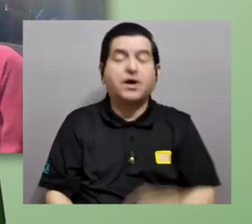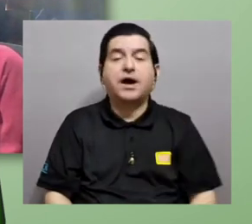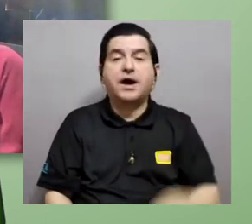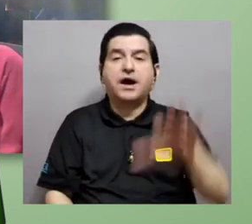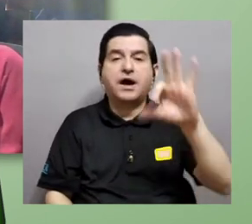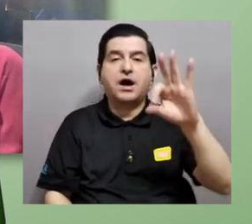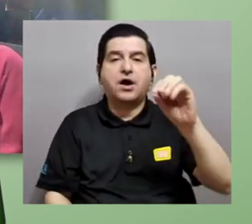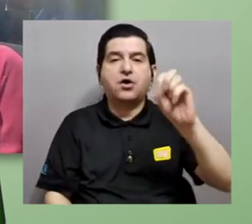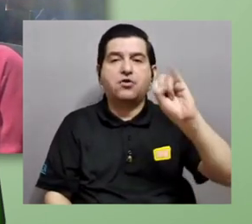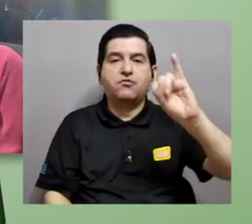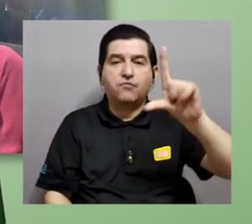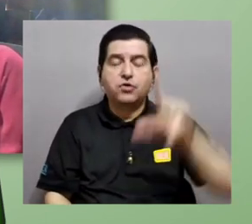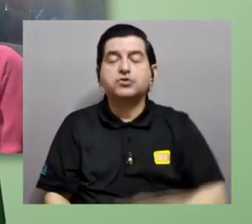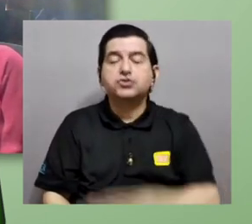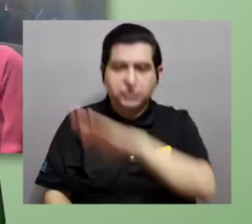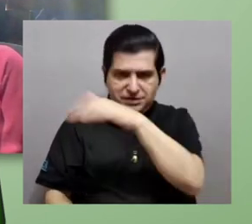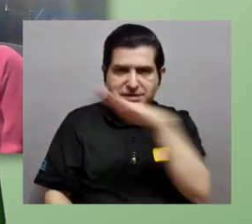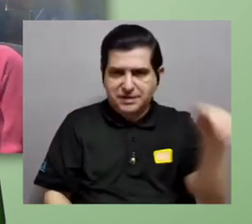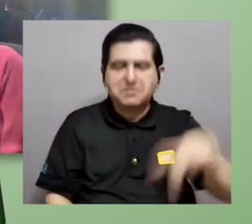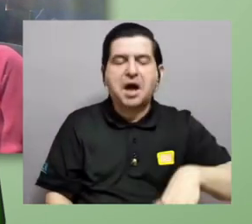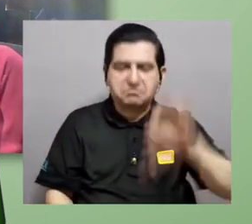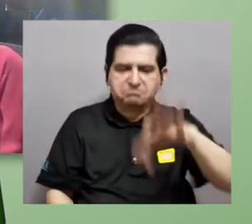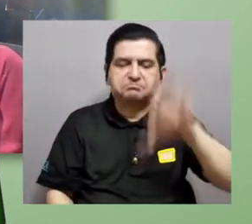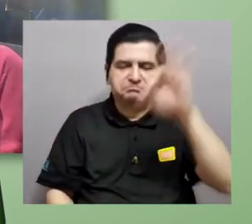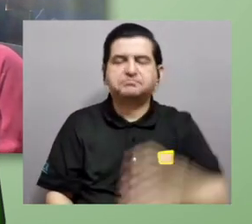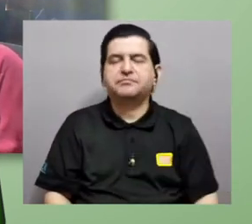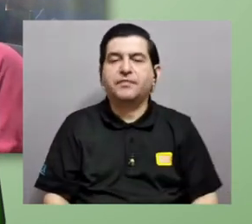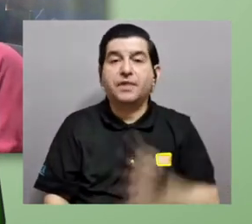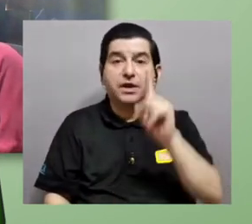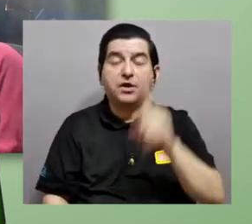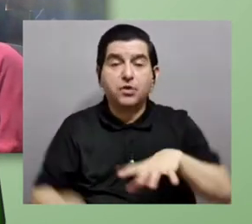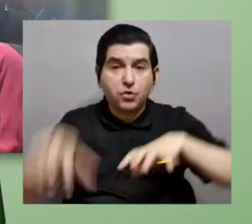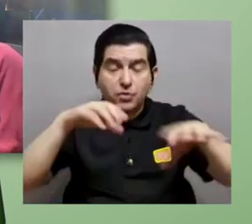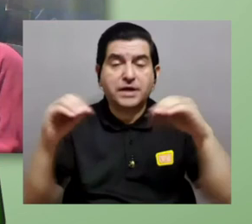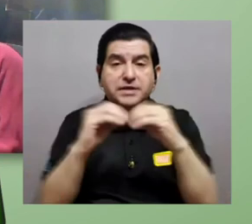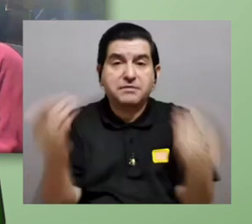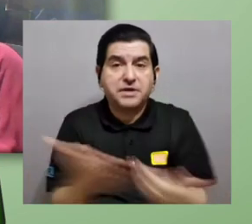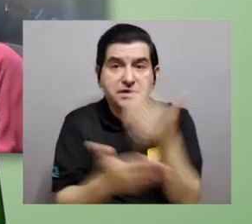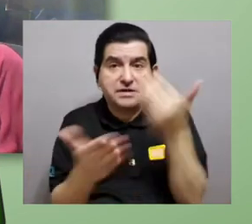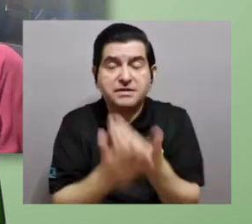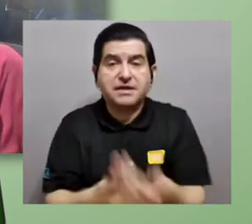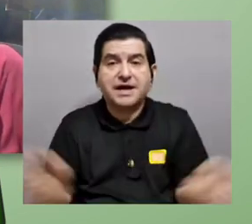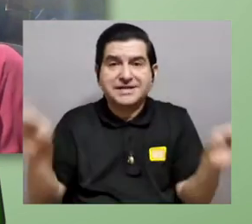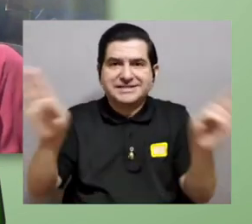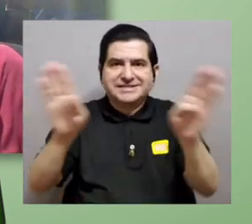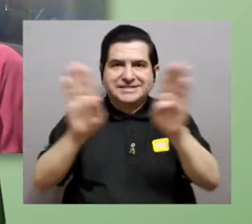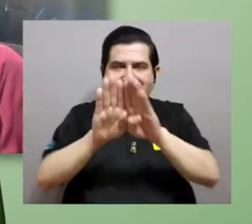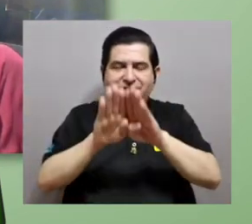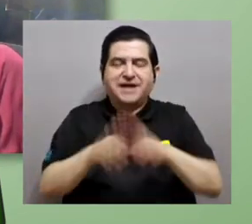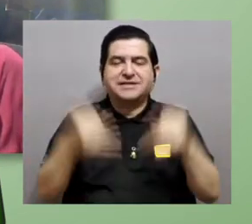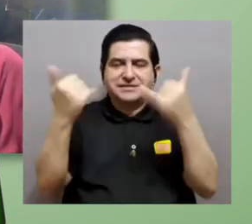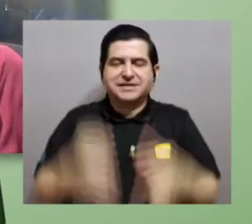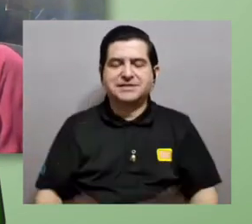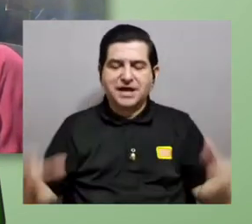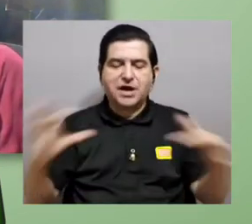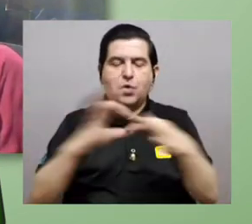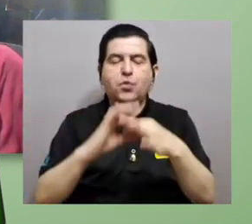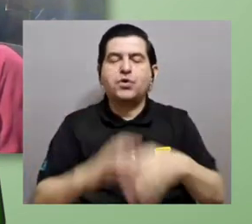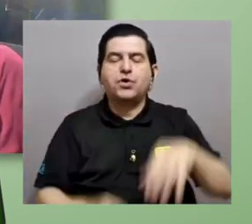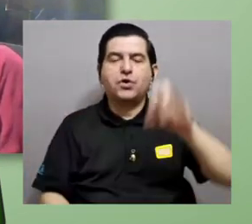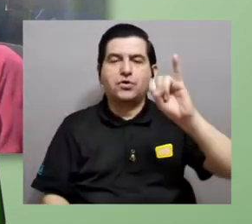encontrar fósiles marinos ¿verdad? y un evento mucho más reciente el cierre del Istmo